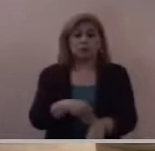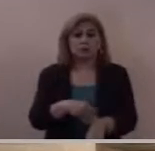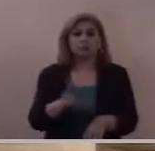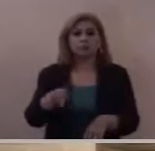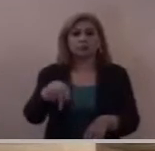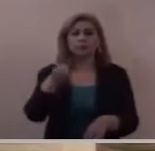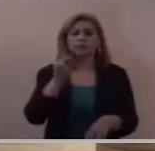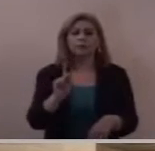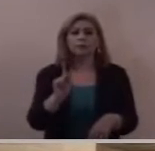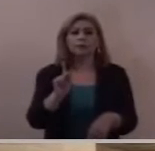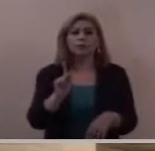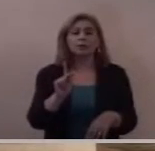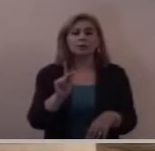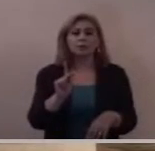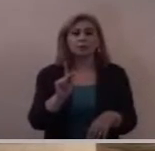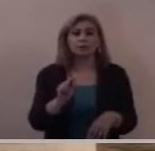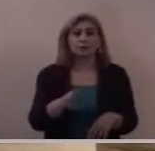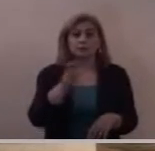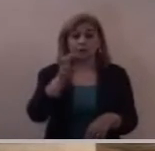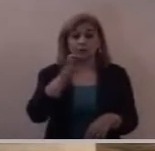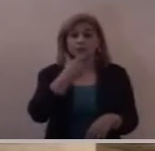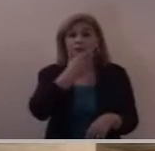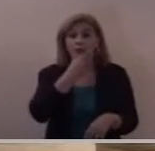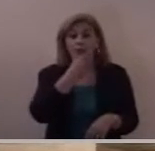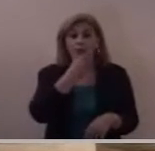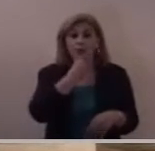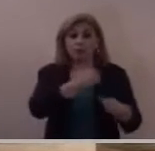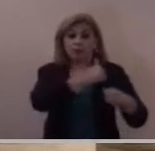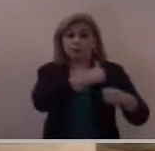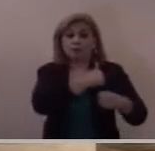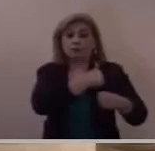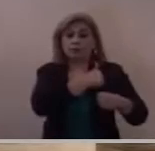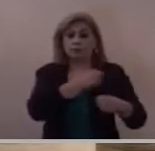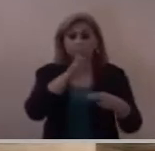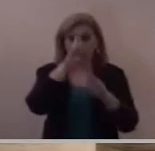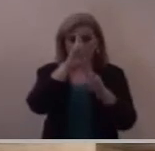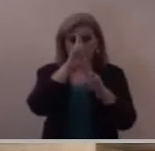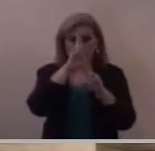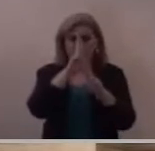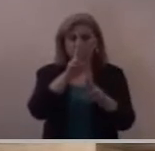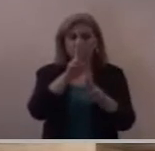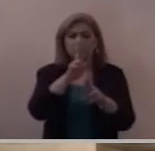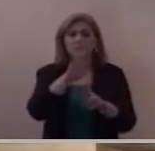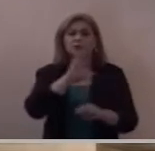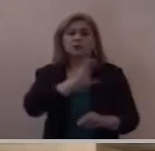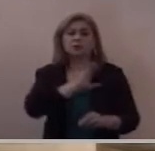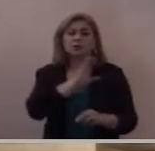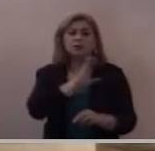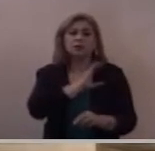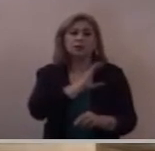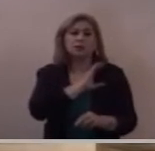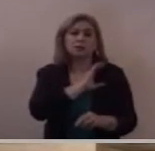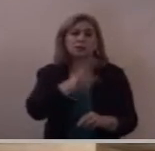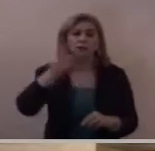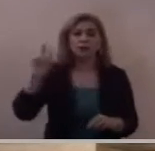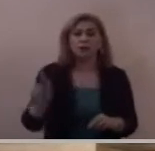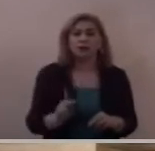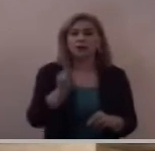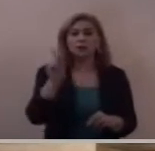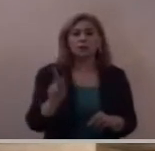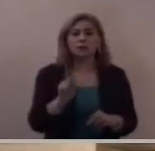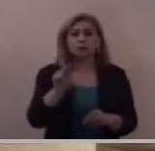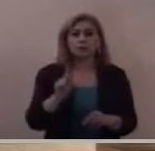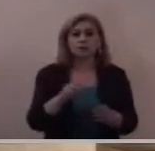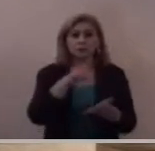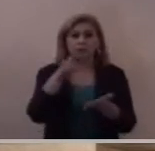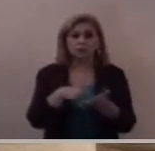tiene algo bien importante respeta y quiere al pueblo donde vive